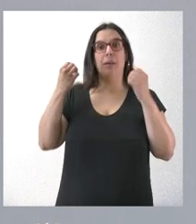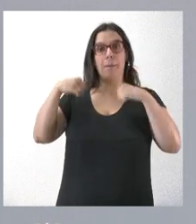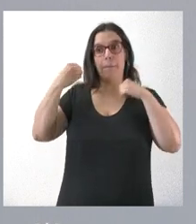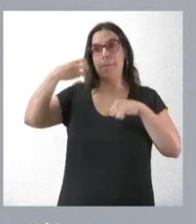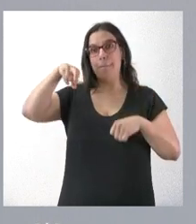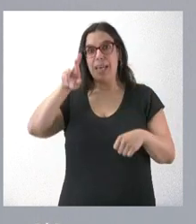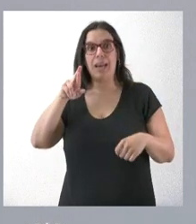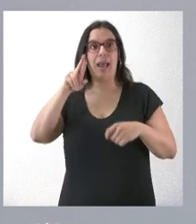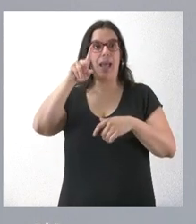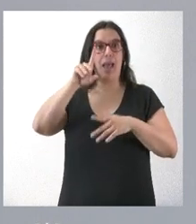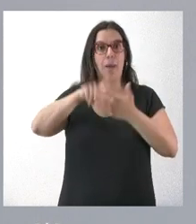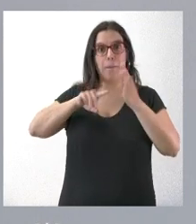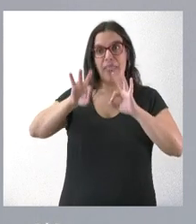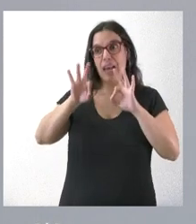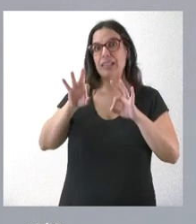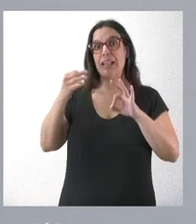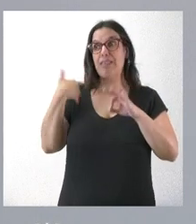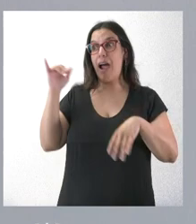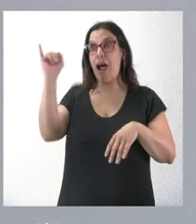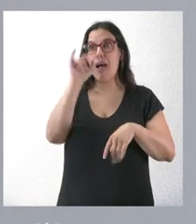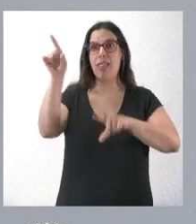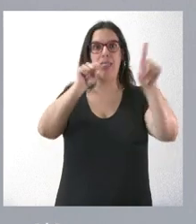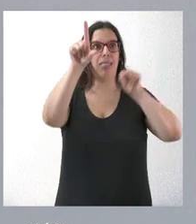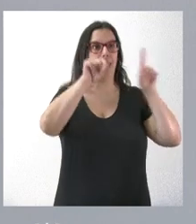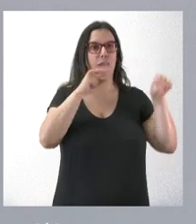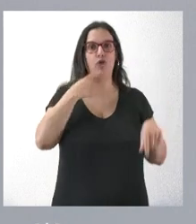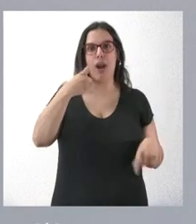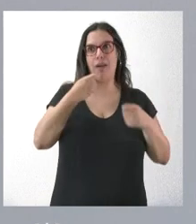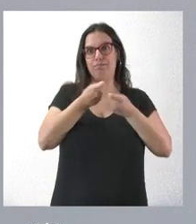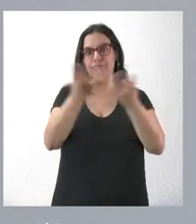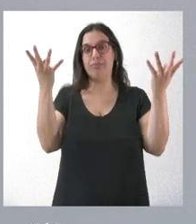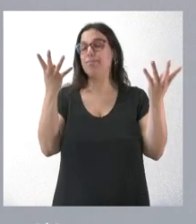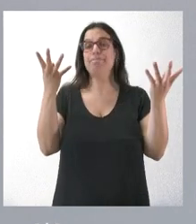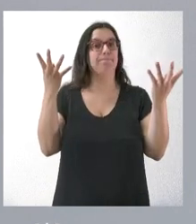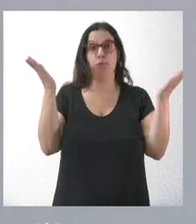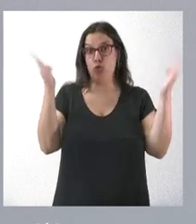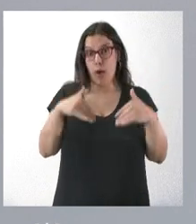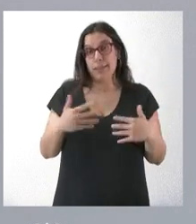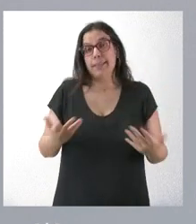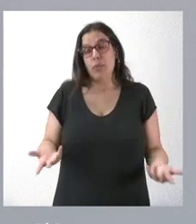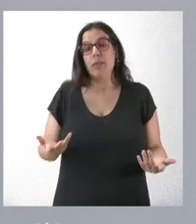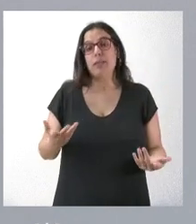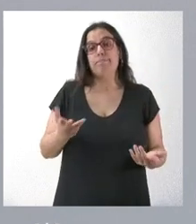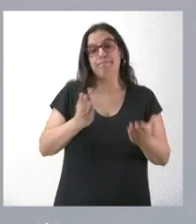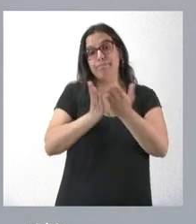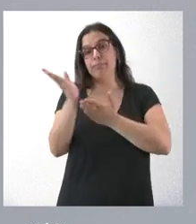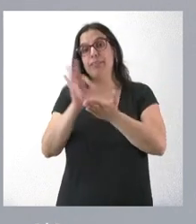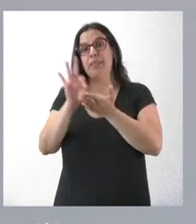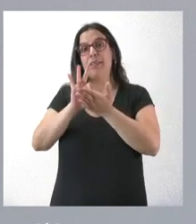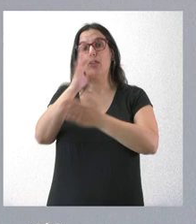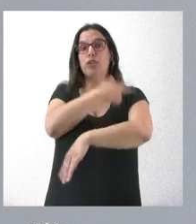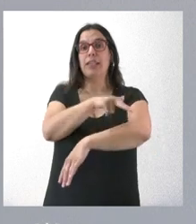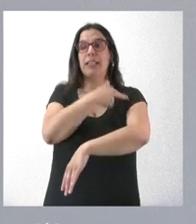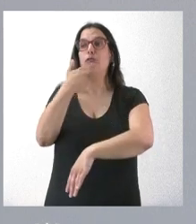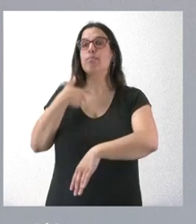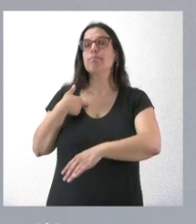especialista para poder seleccionar y para poder elegir. Esto no es algo que se produzca y, por tanto, los servicios sanitarios tendrán que determinar cuál